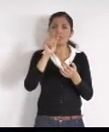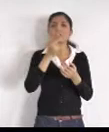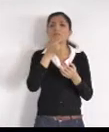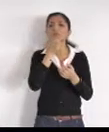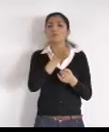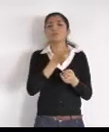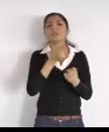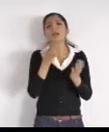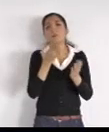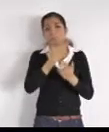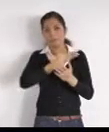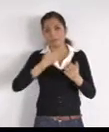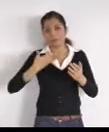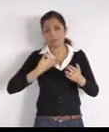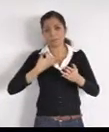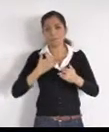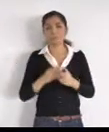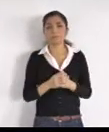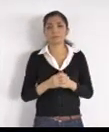gracias, por el comentario,